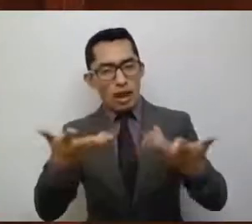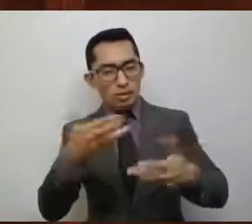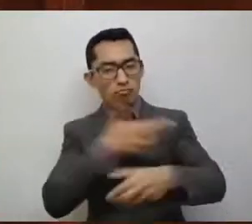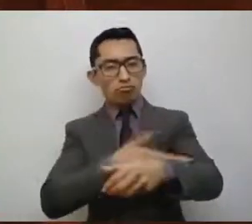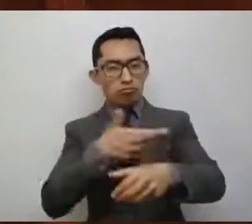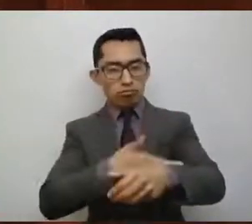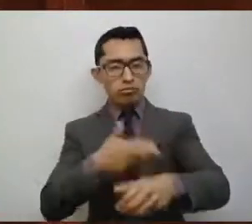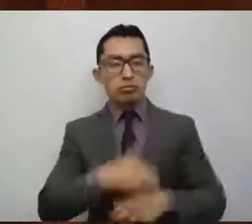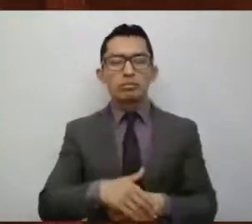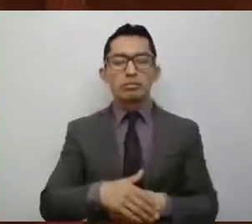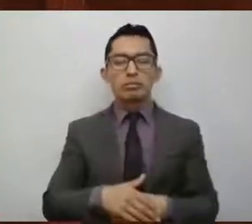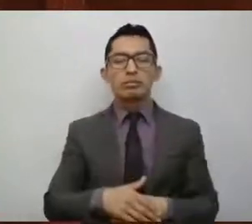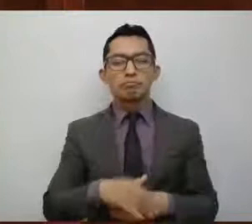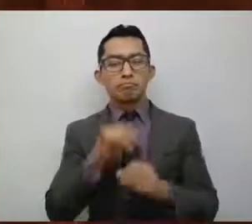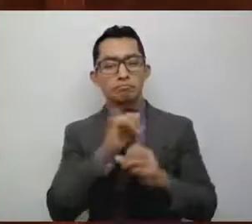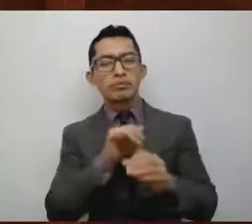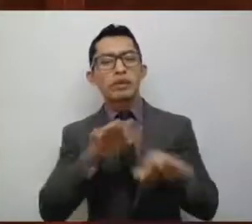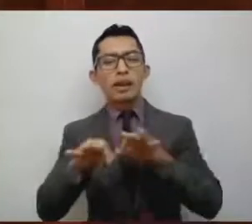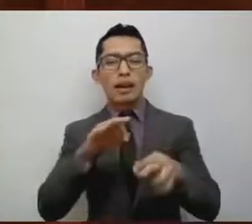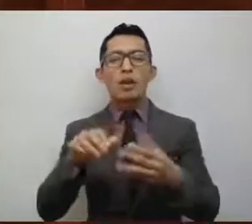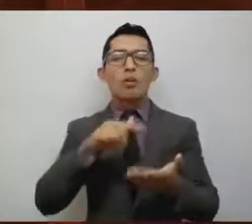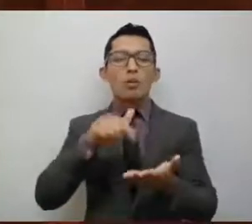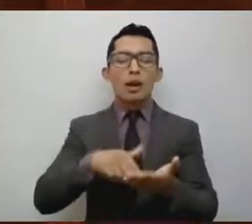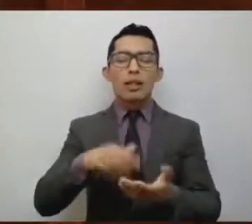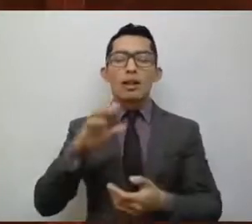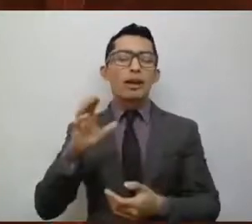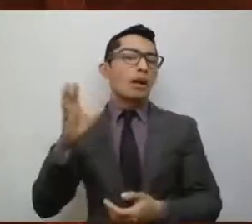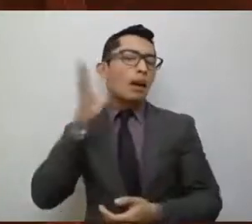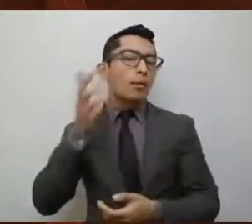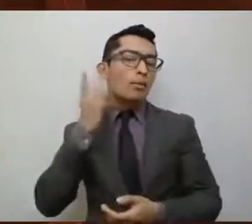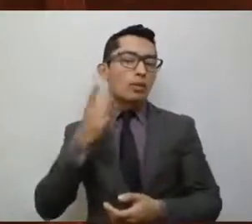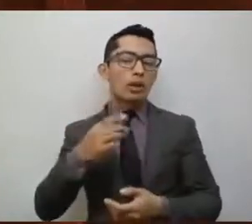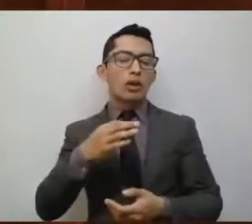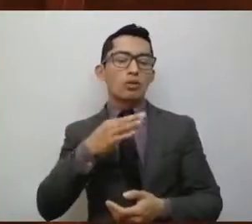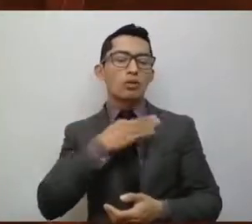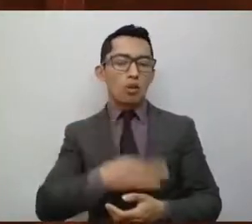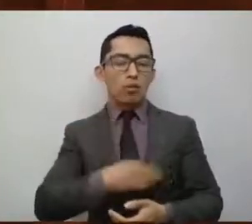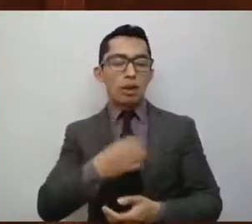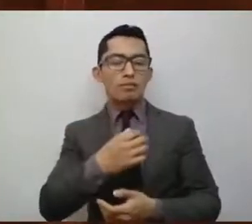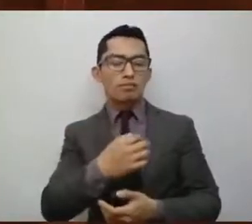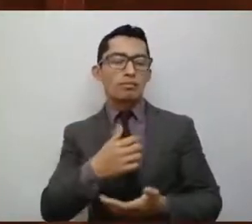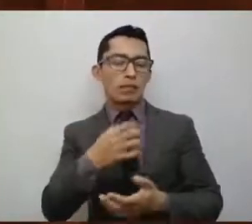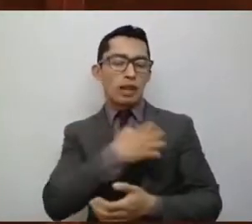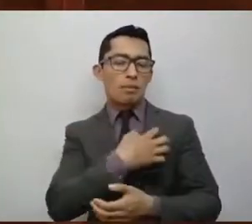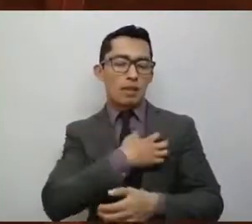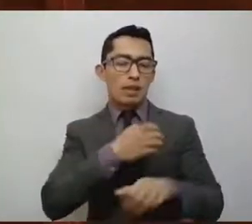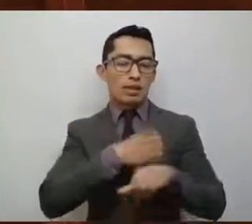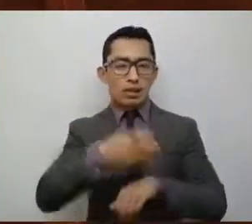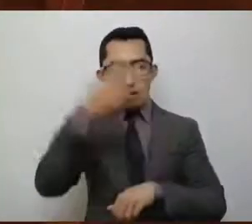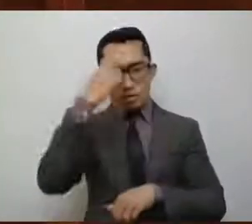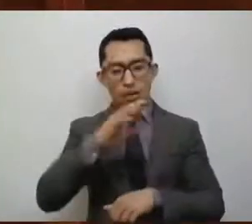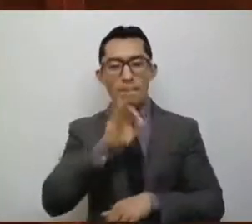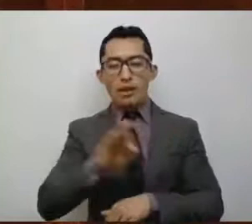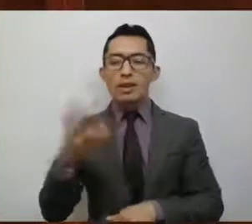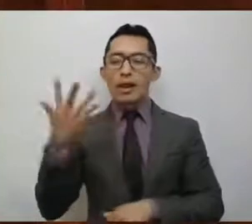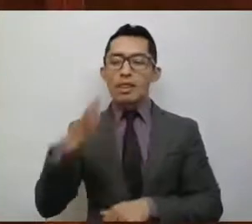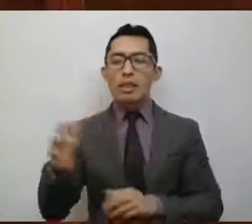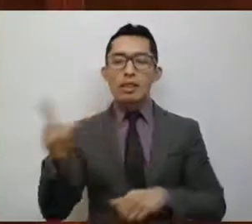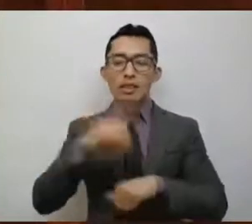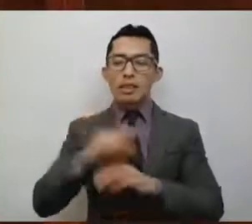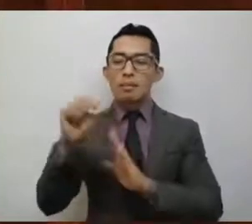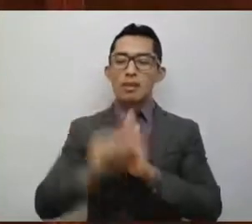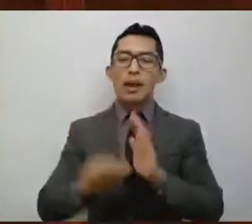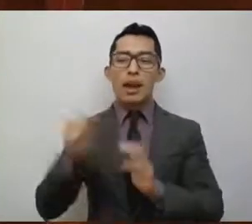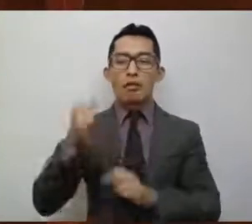dado en el Palacio del Poder Legislativo de la Ciudad de Toluca de Lerdo, capitado del Estado de México a los 10 días del mes de